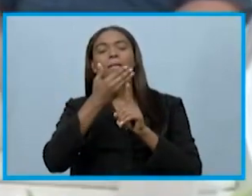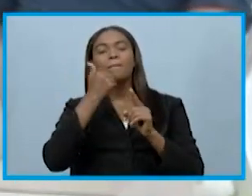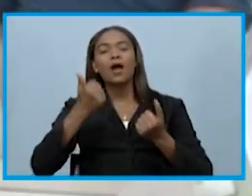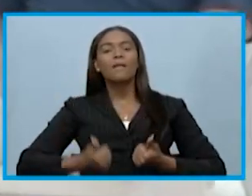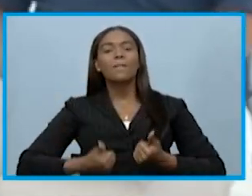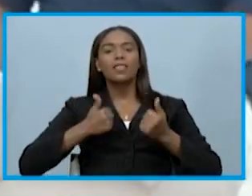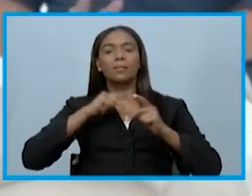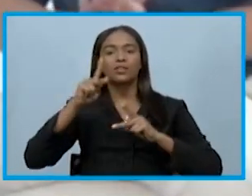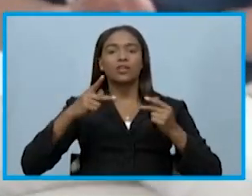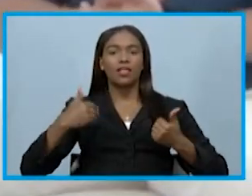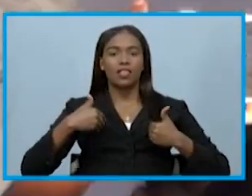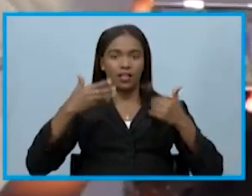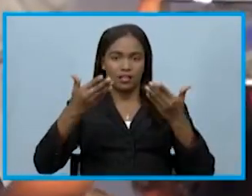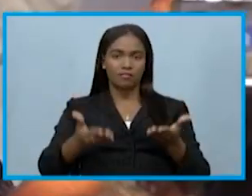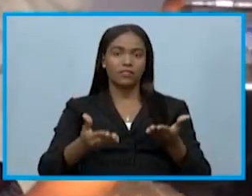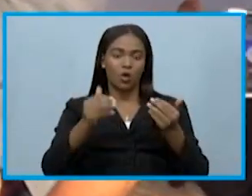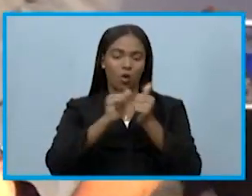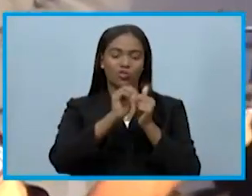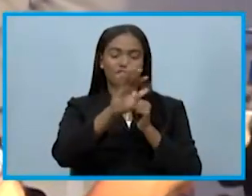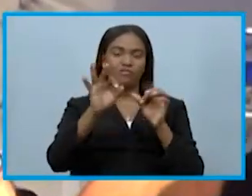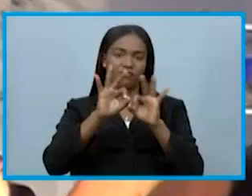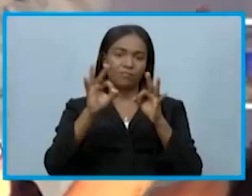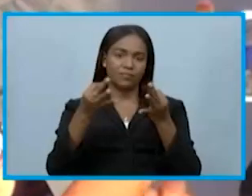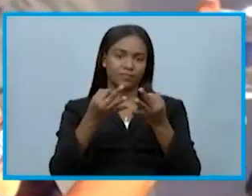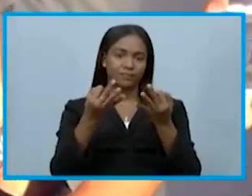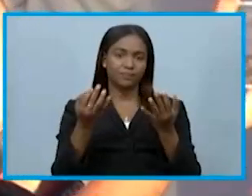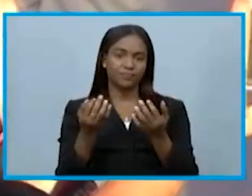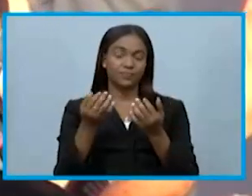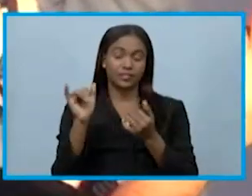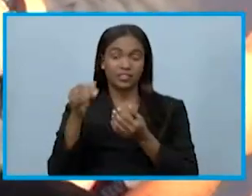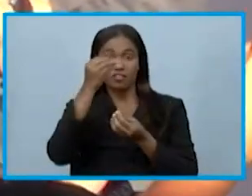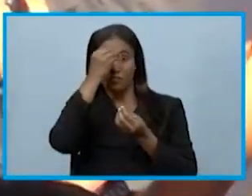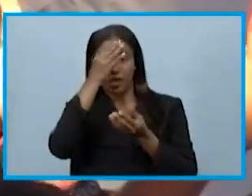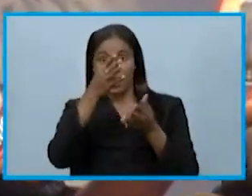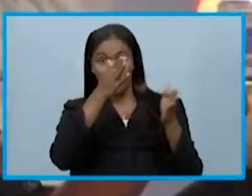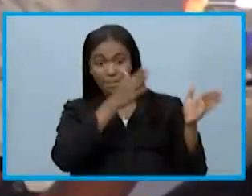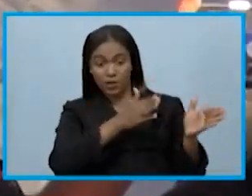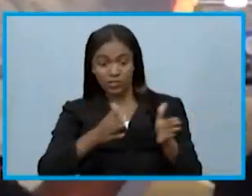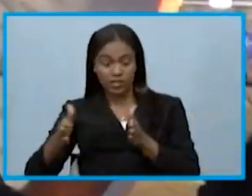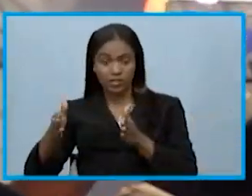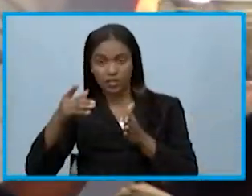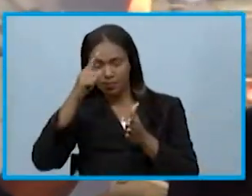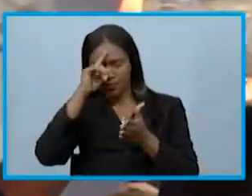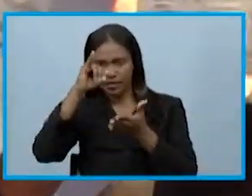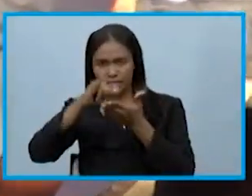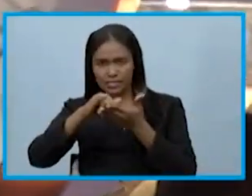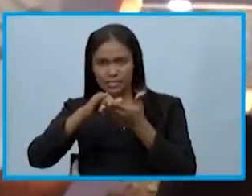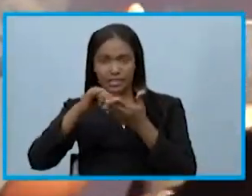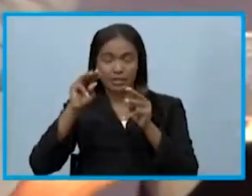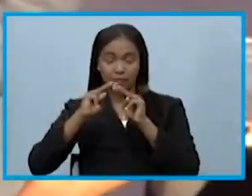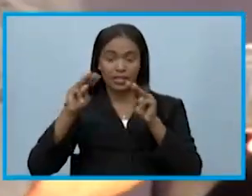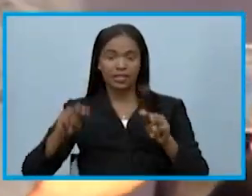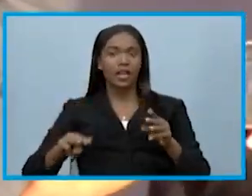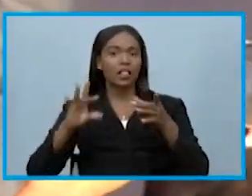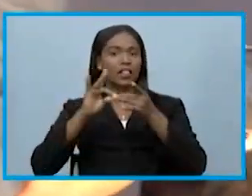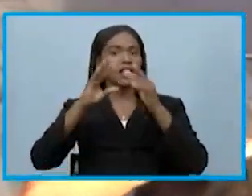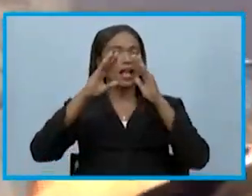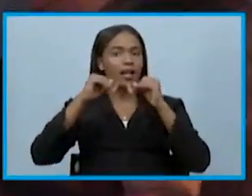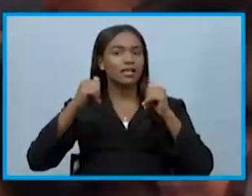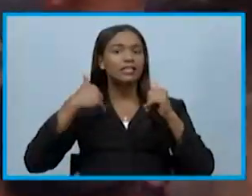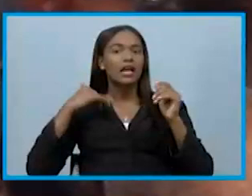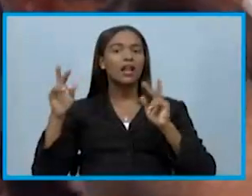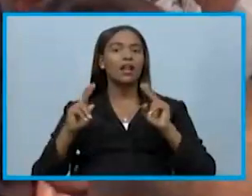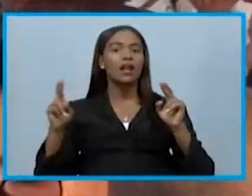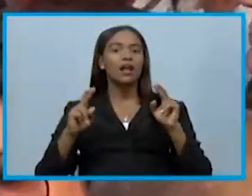de vida de los habitantes del sector y sus familias. Para información sobre el proceso Bono Saldo Mi Hogar, el Ministerio de la Vivienda tiene